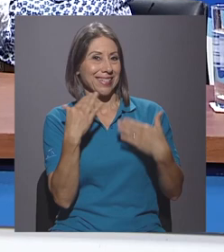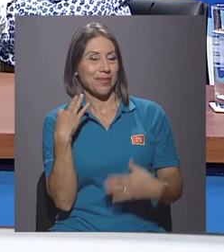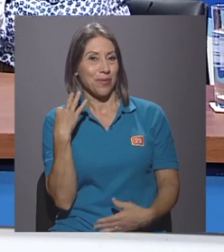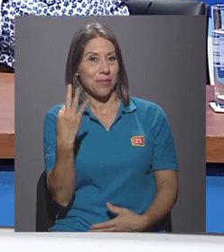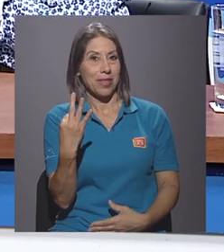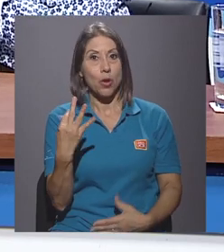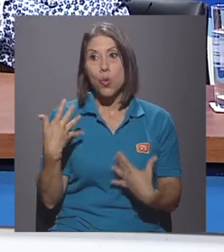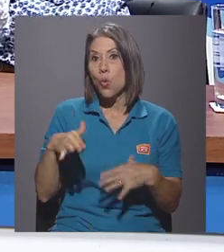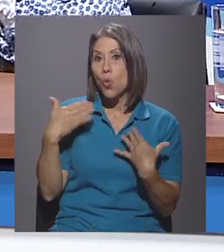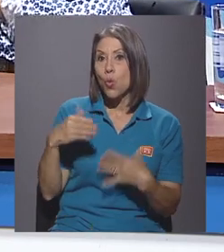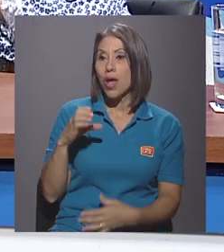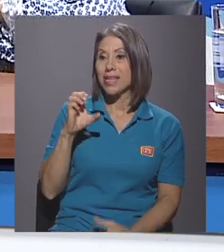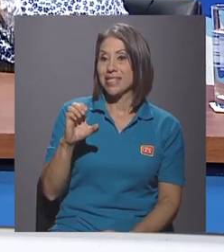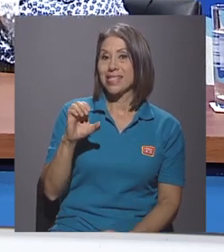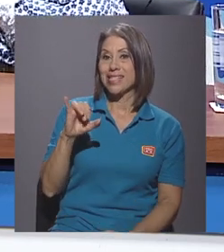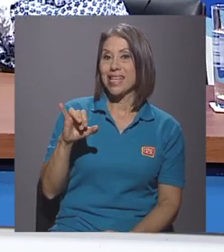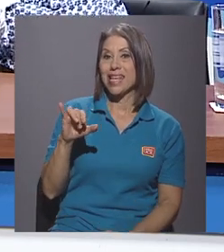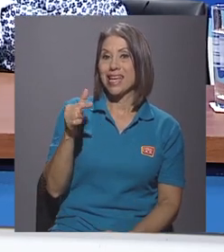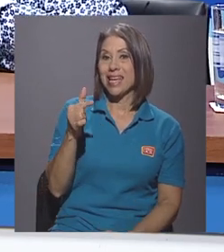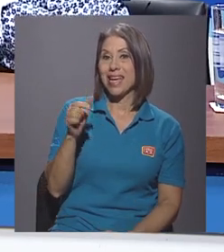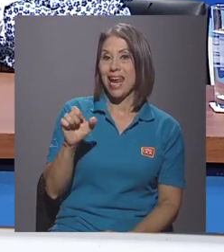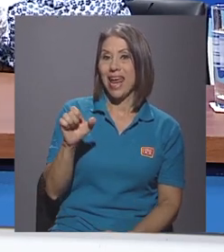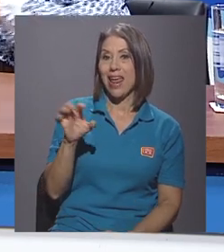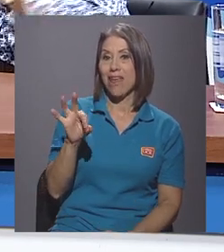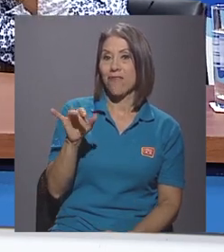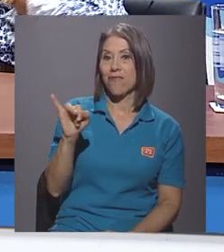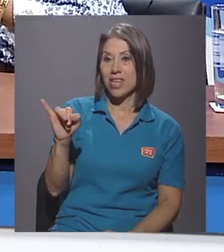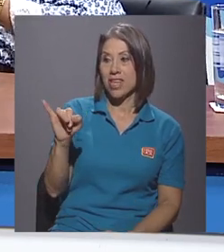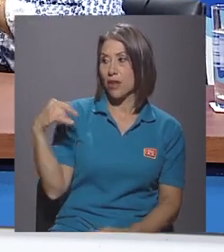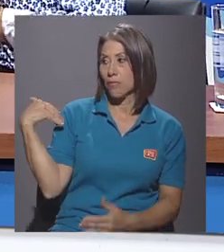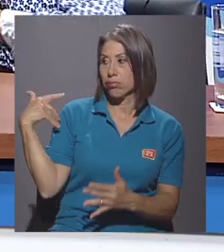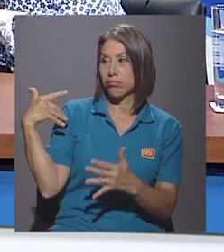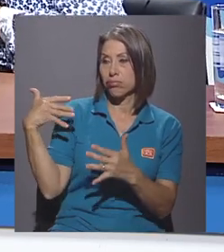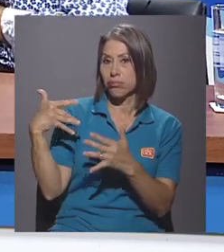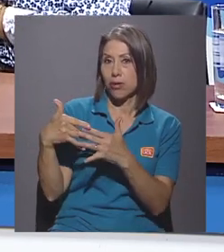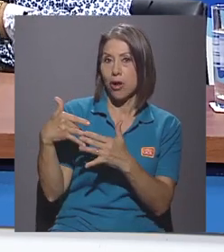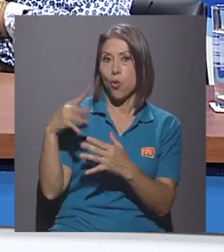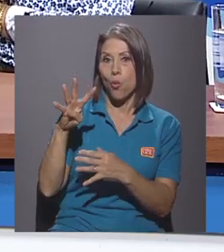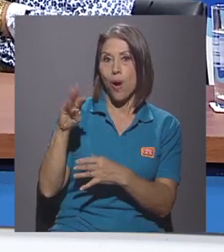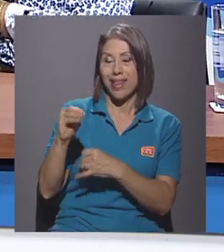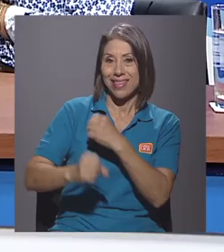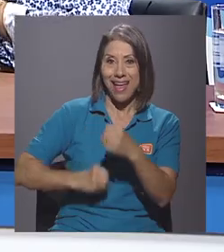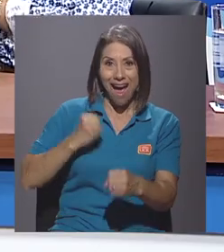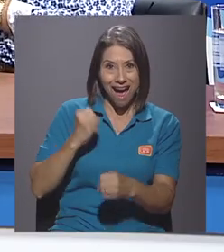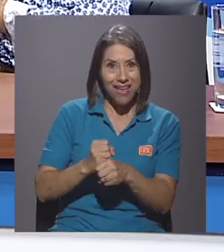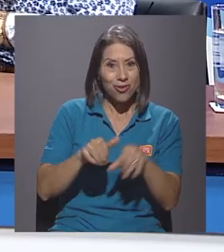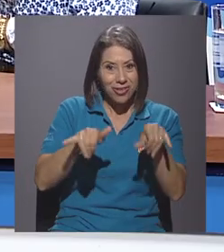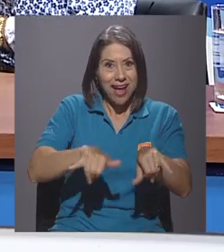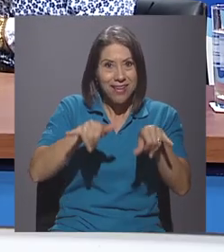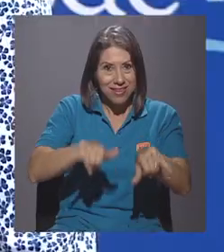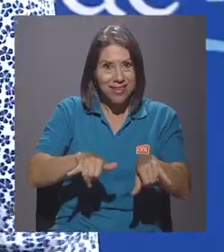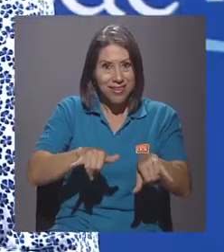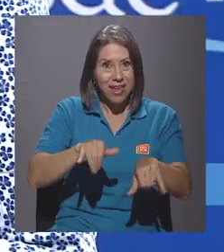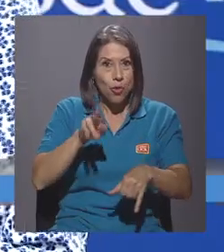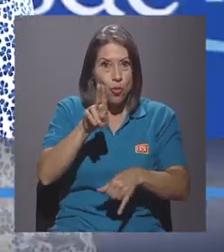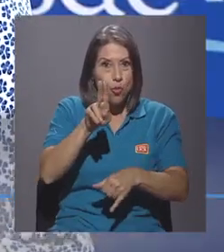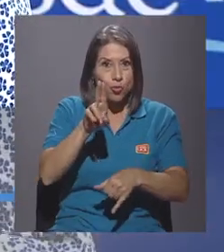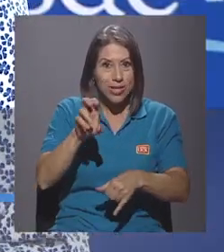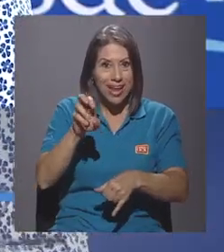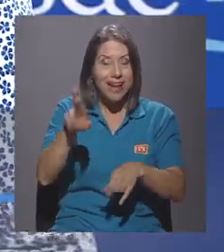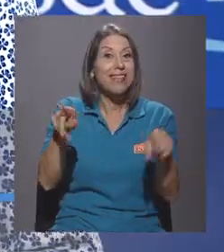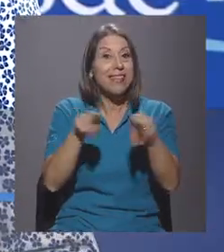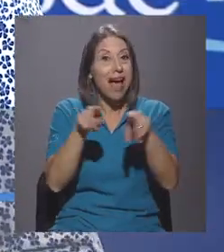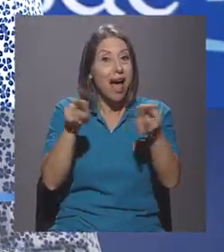cumpliendo el CIEFI este año de existir aquí, no solo en la UCR, sino también en el país. Y eso